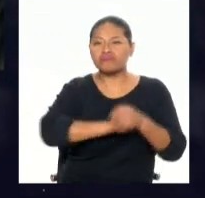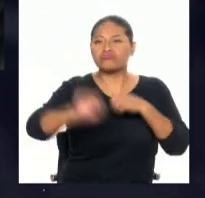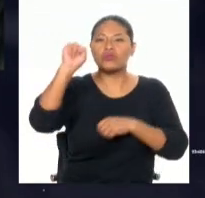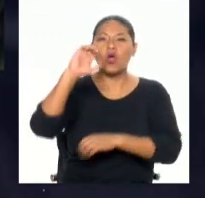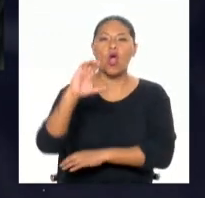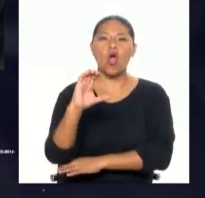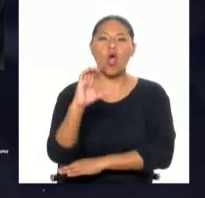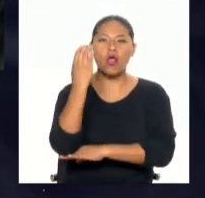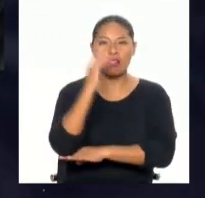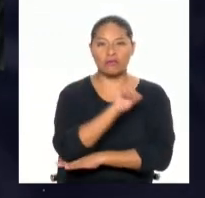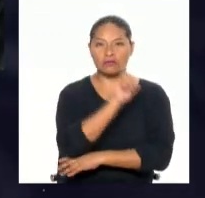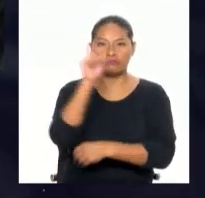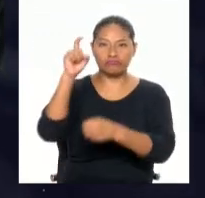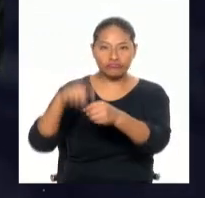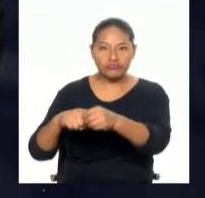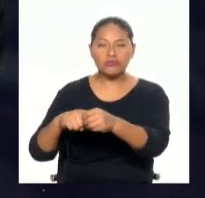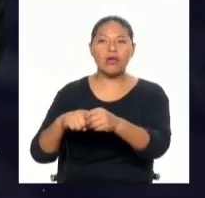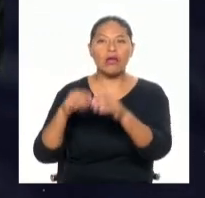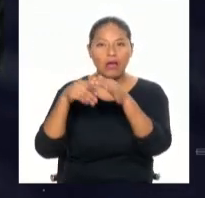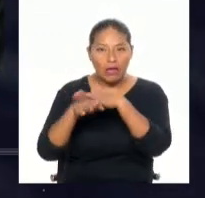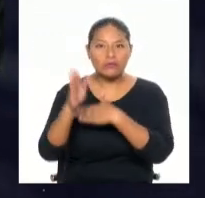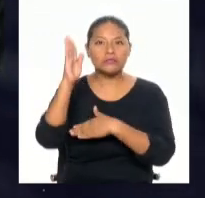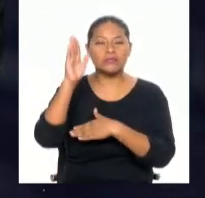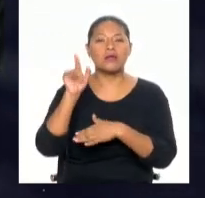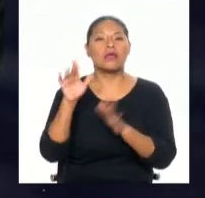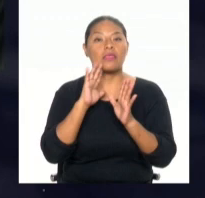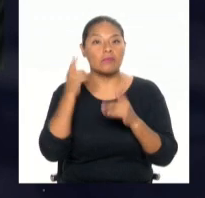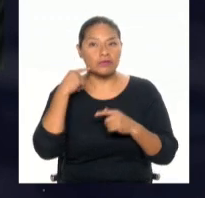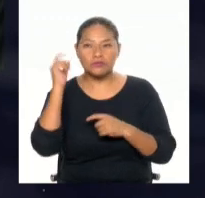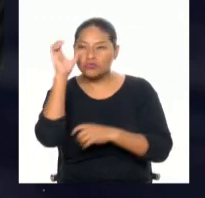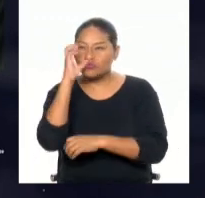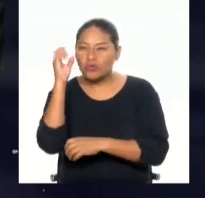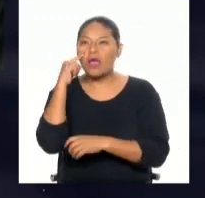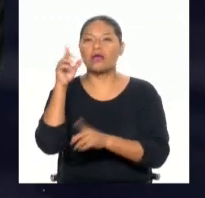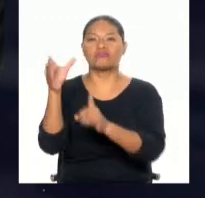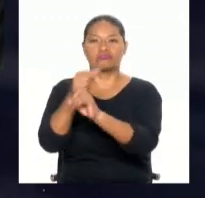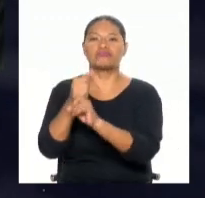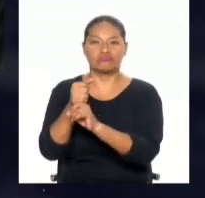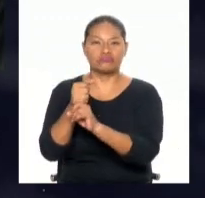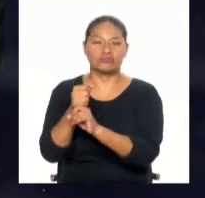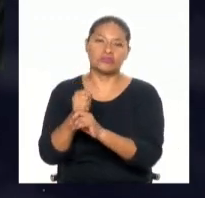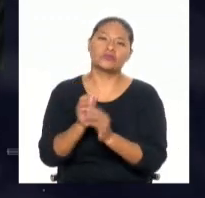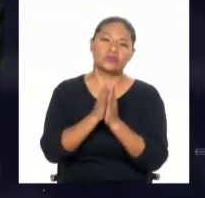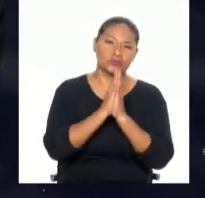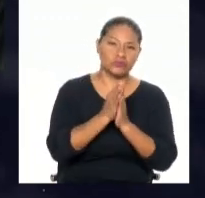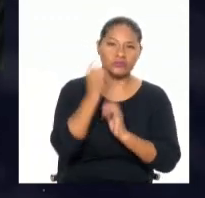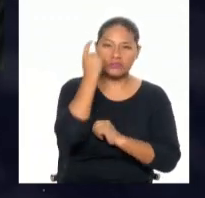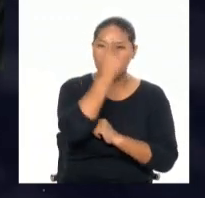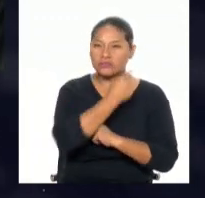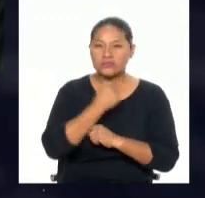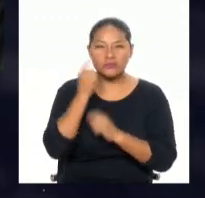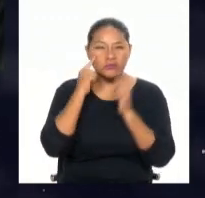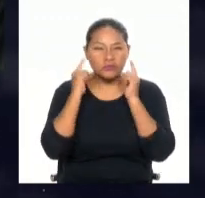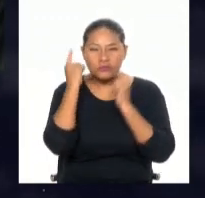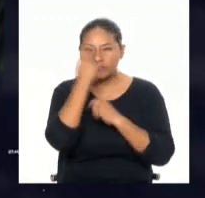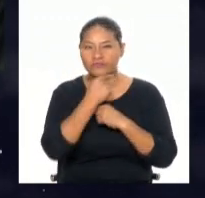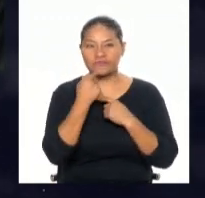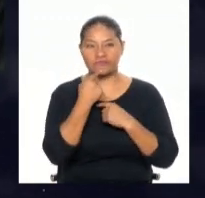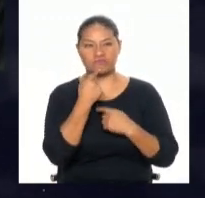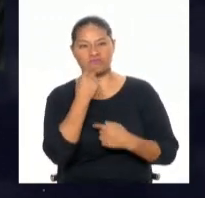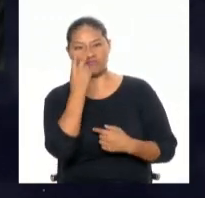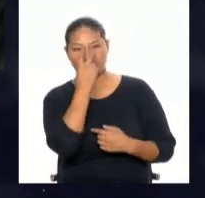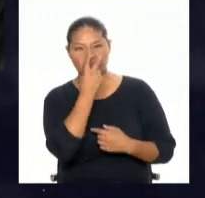y como se activaron las alertas de Interpol, finalmente ahí se dio con su paradero. Así que no olvide ese rostro totalmente, mira con qué desprecio